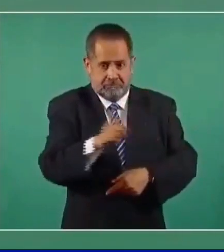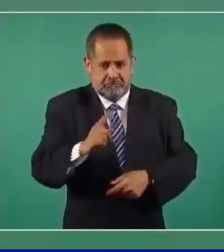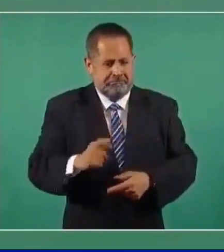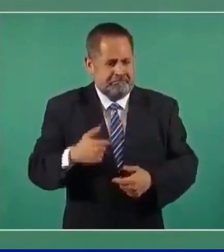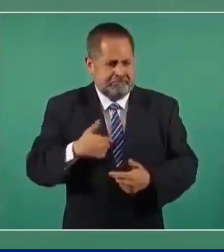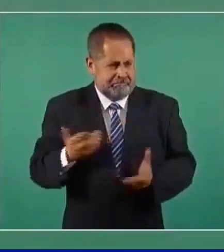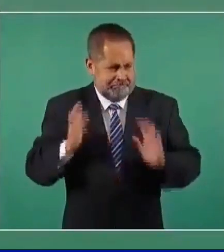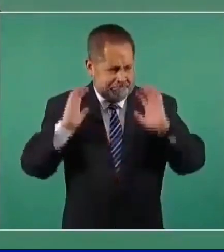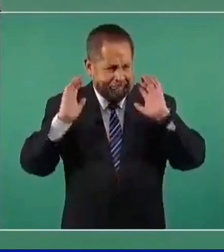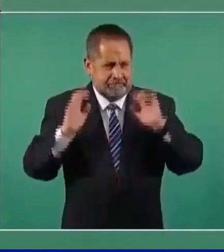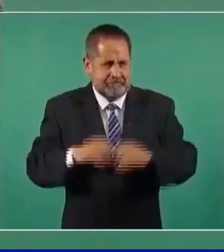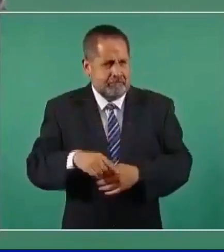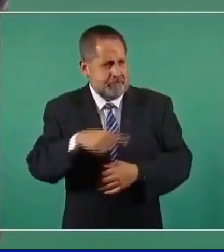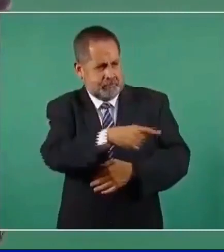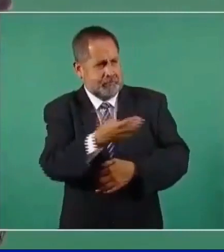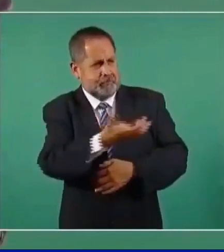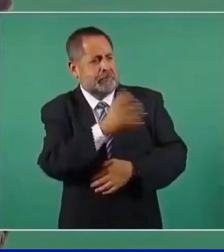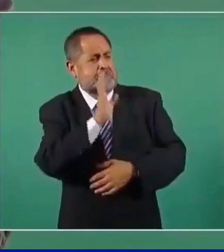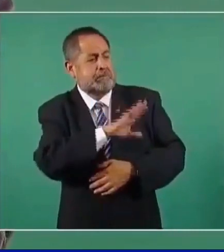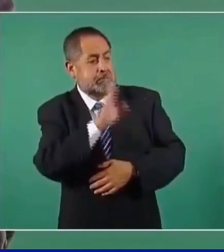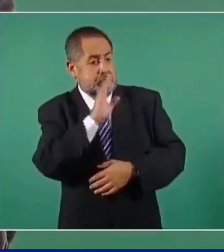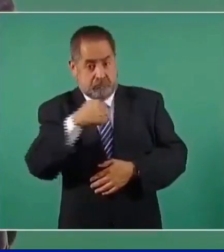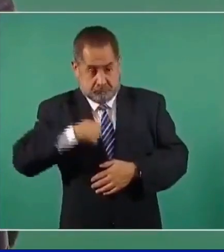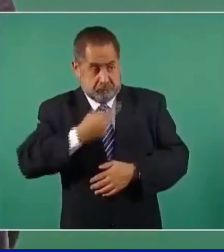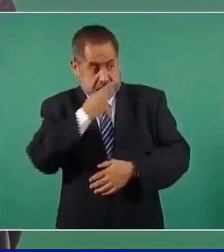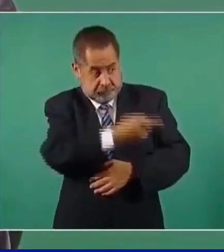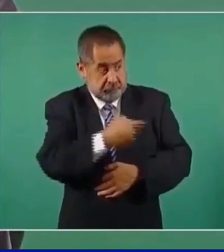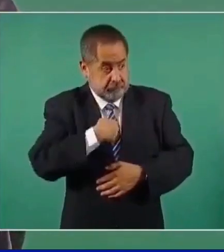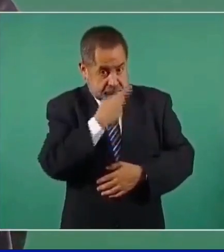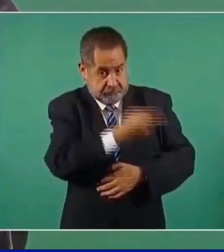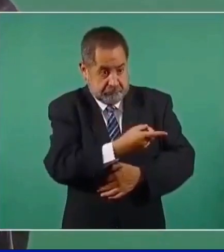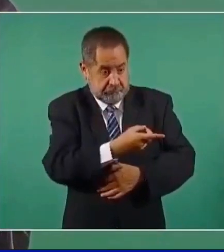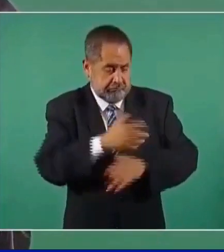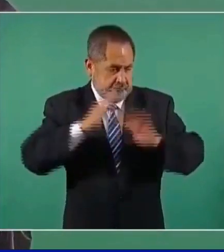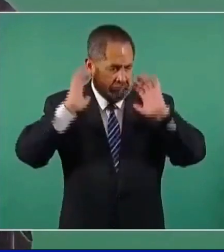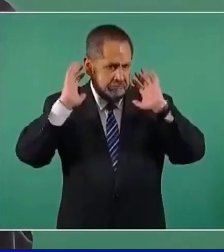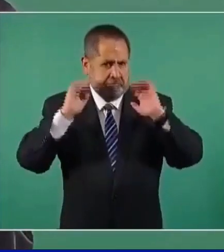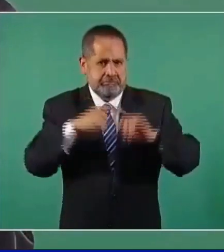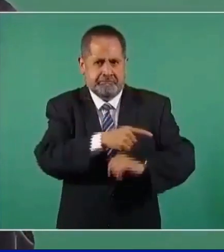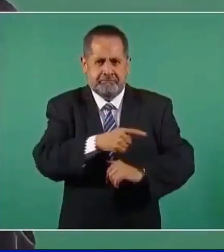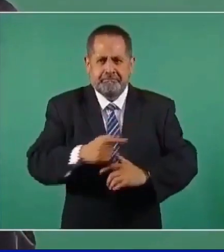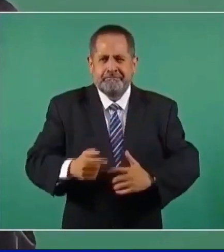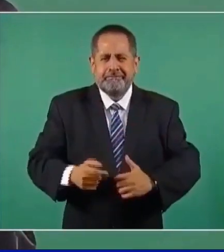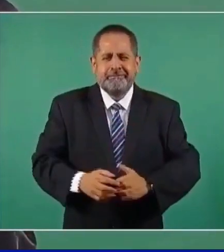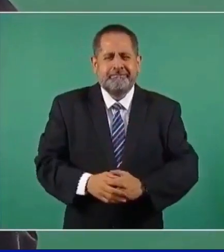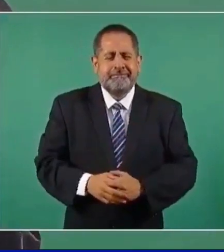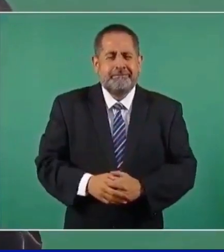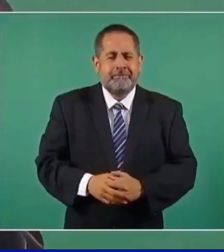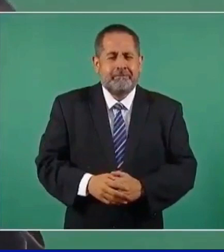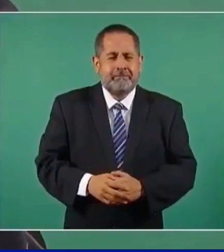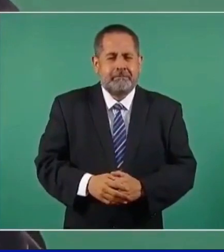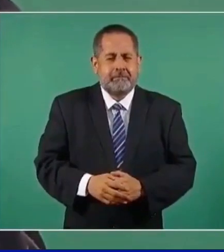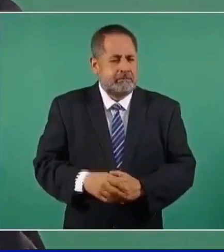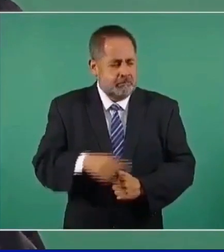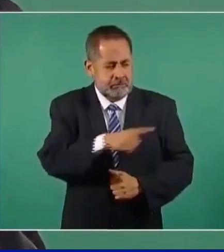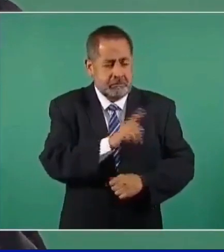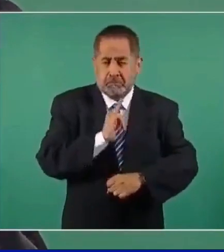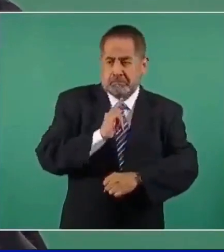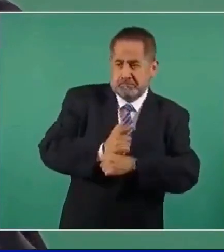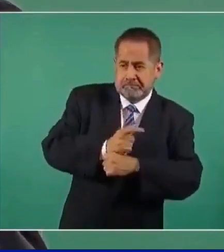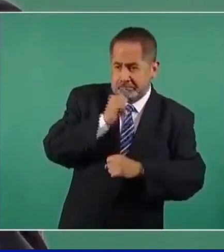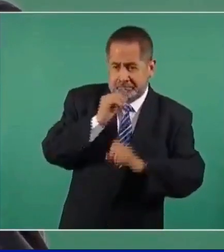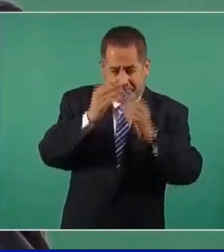hicieras esas cosas, no te diste cuenta,